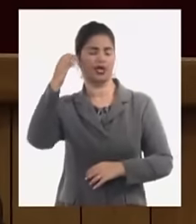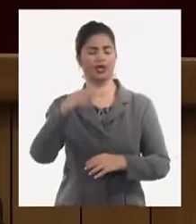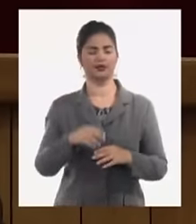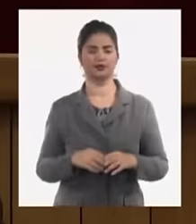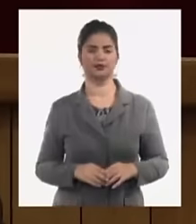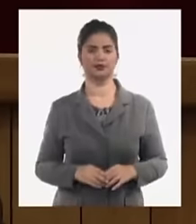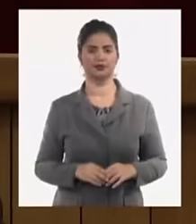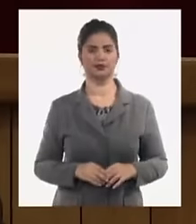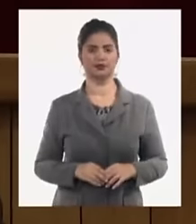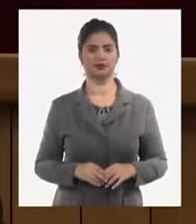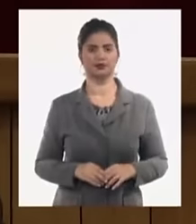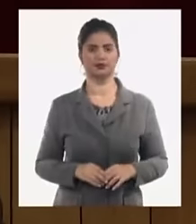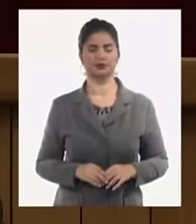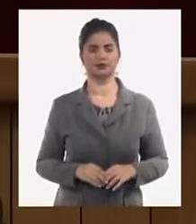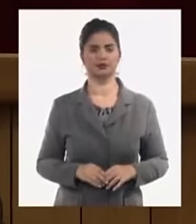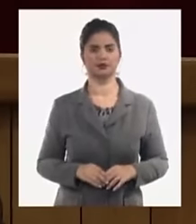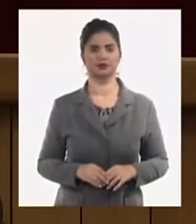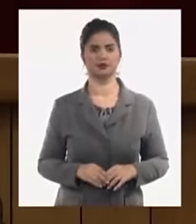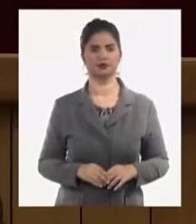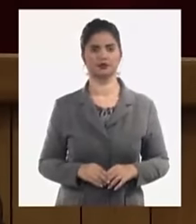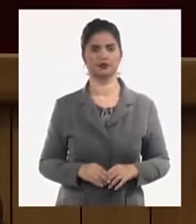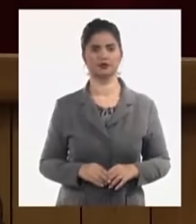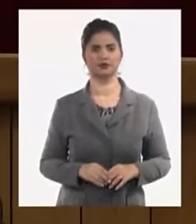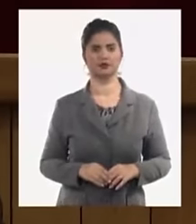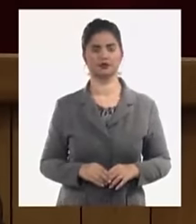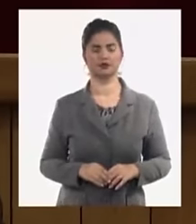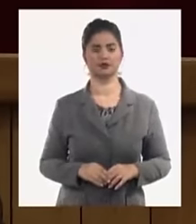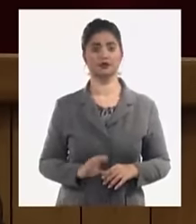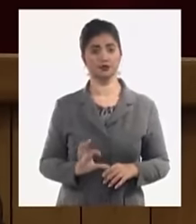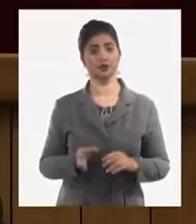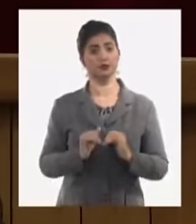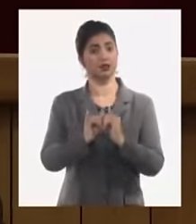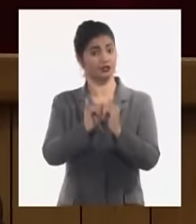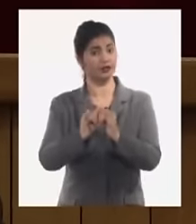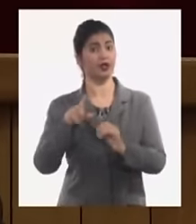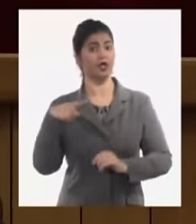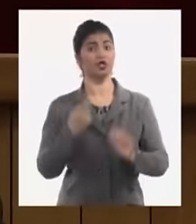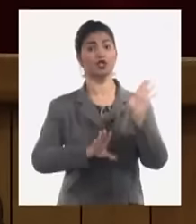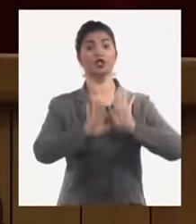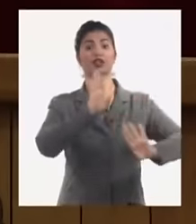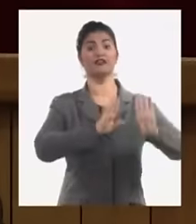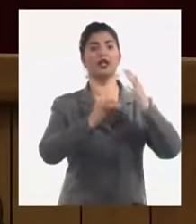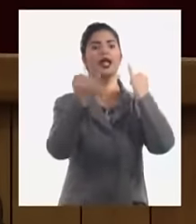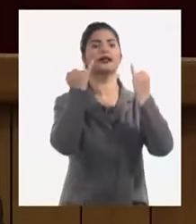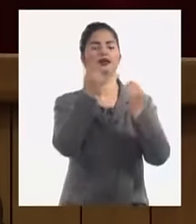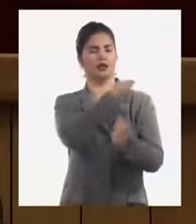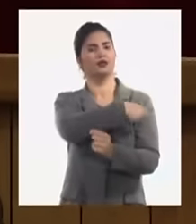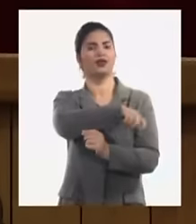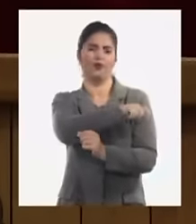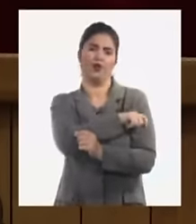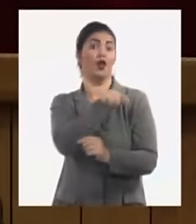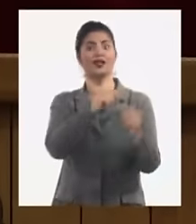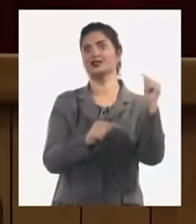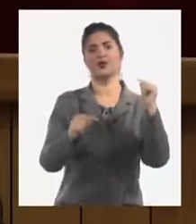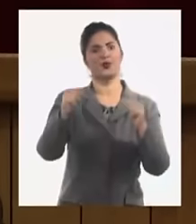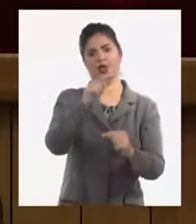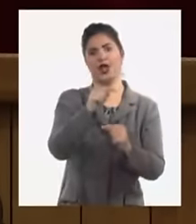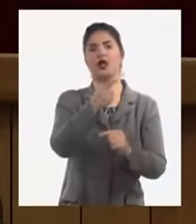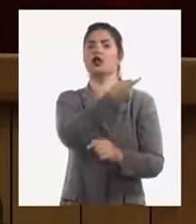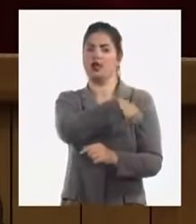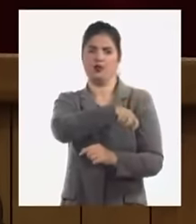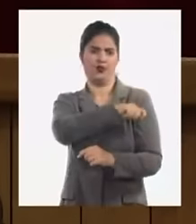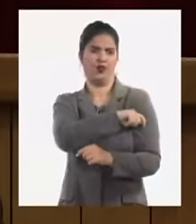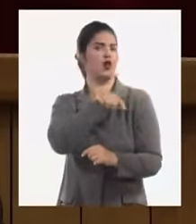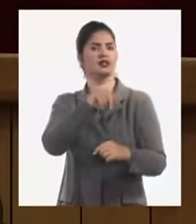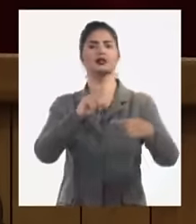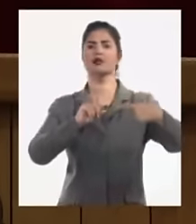estatal socialista entonces que hemos dicho nosotros tenemos que defender los intereses del pueblo que lo que vamos a hacer una norma